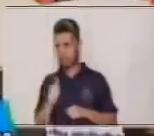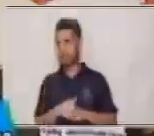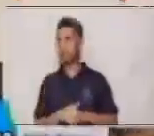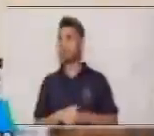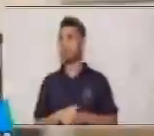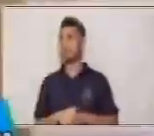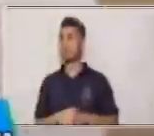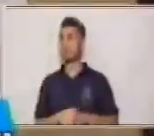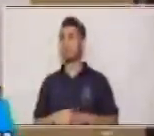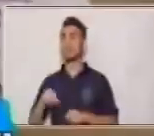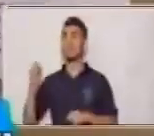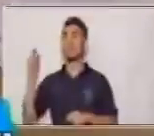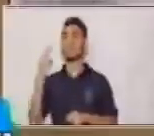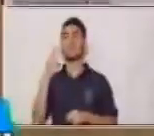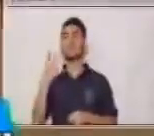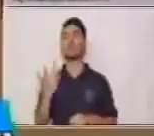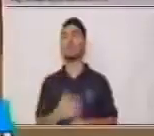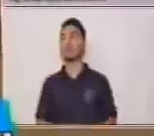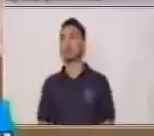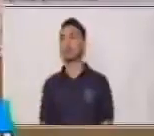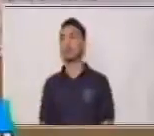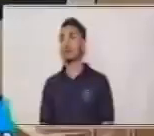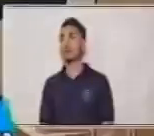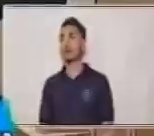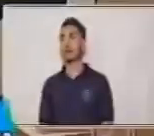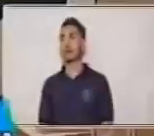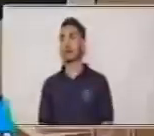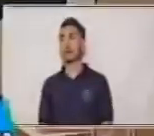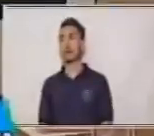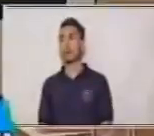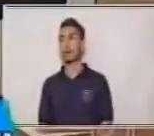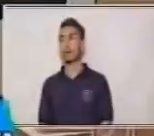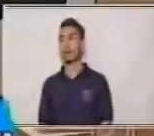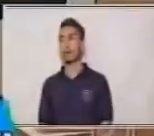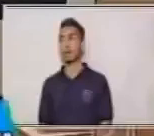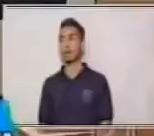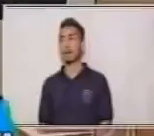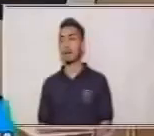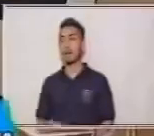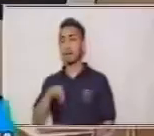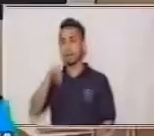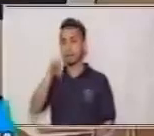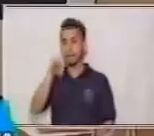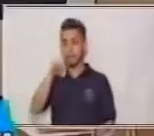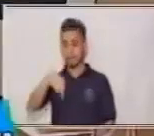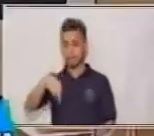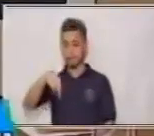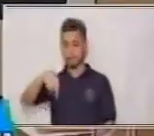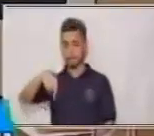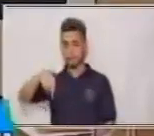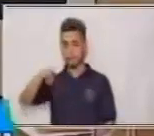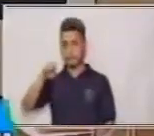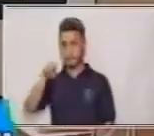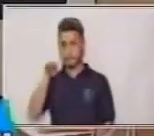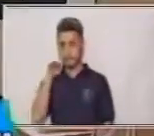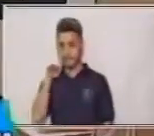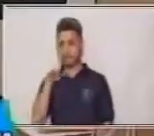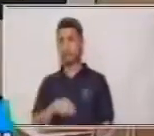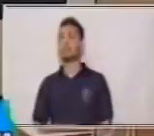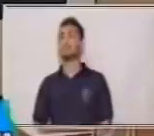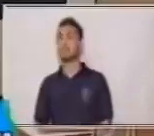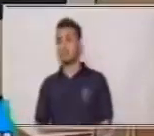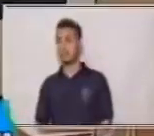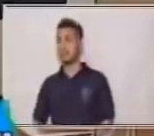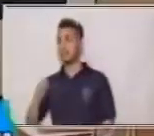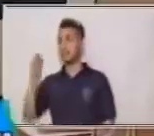Excelente. ¿La segunda? ¿Pez o peces? Pez. Muy bien. ¿La tercera?